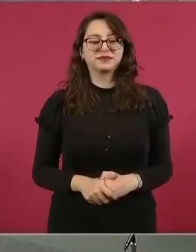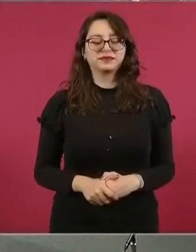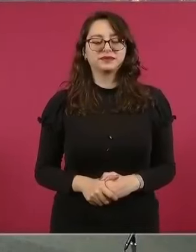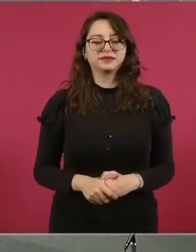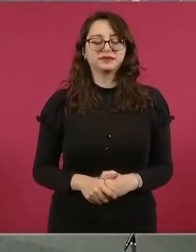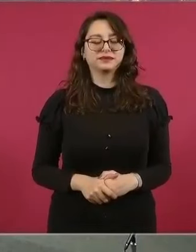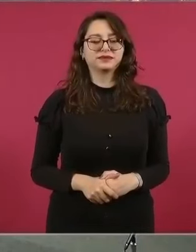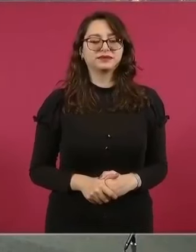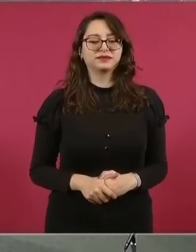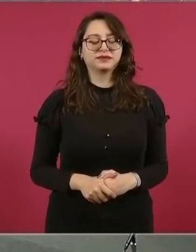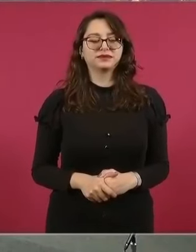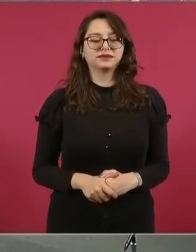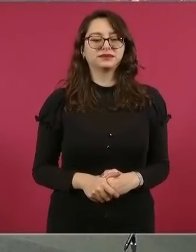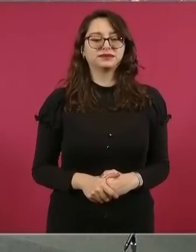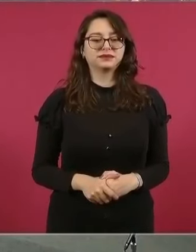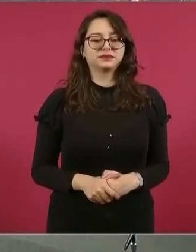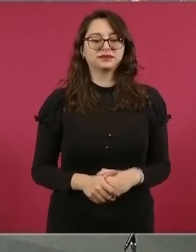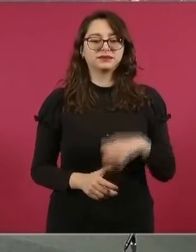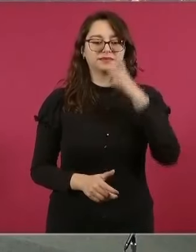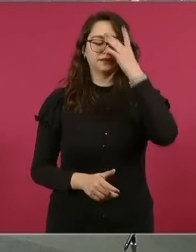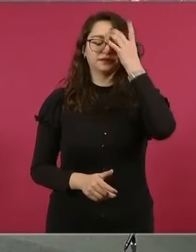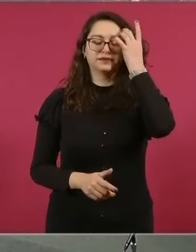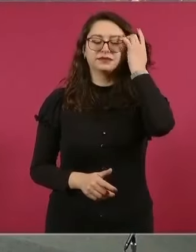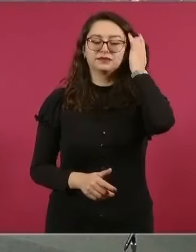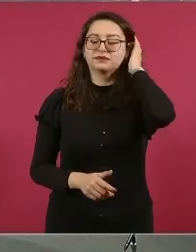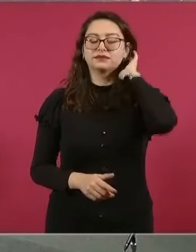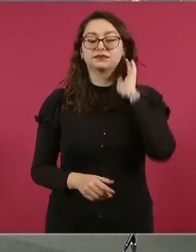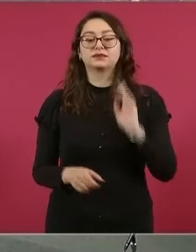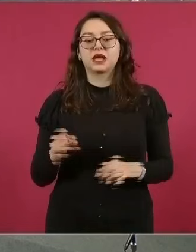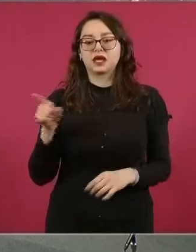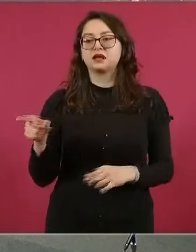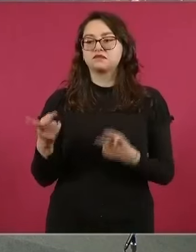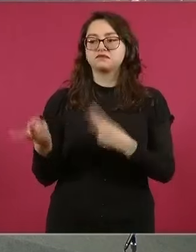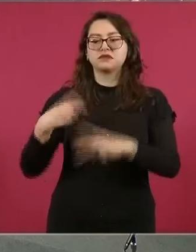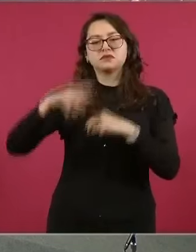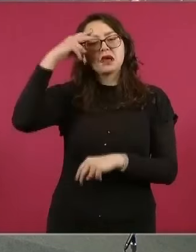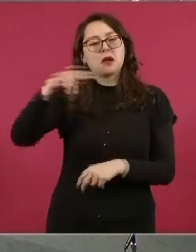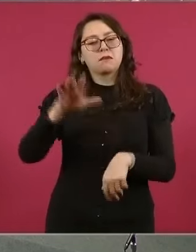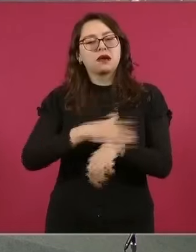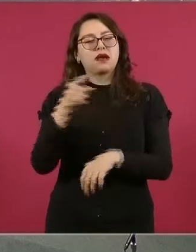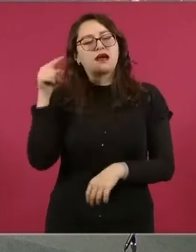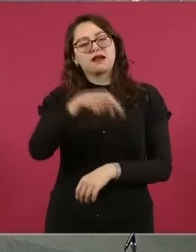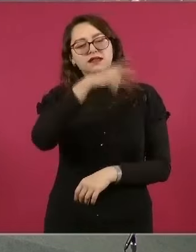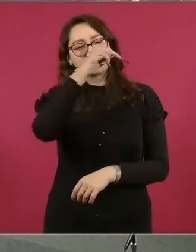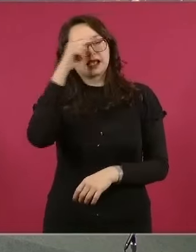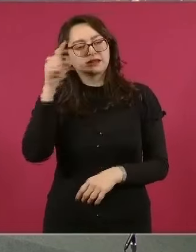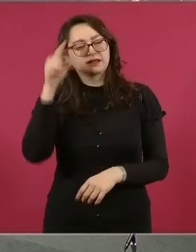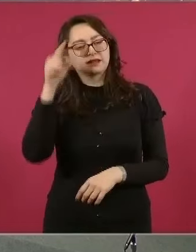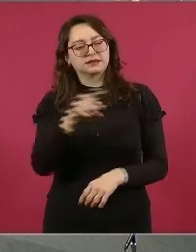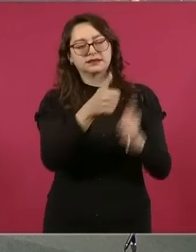dijo, va a estar creo que en Nayarit. Y qué bueno, todo lo que tiene que ver con